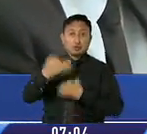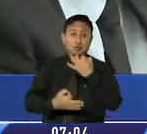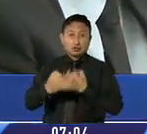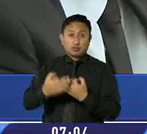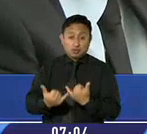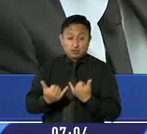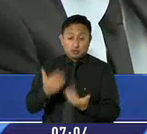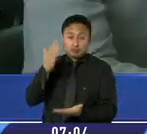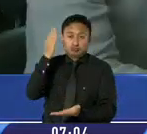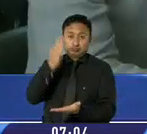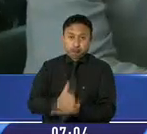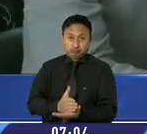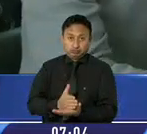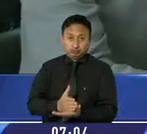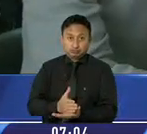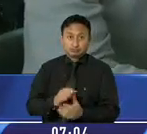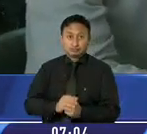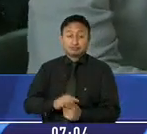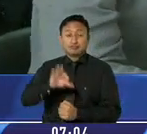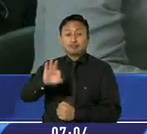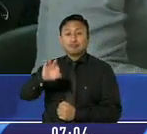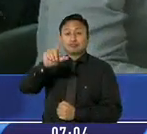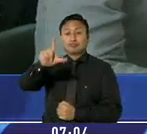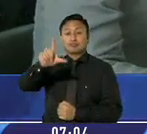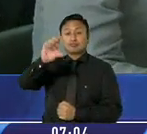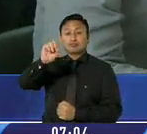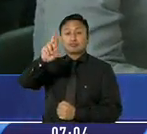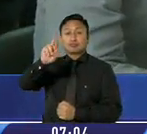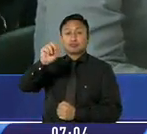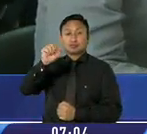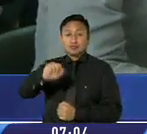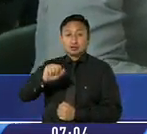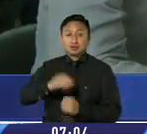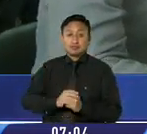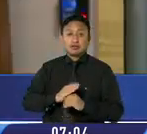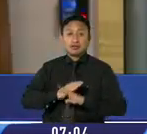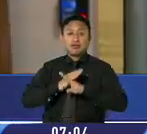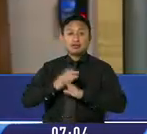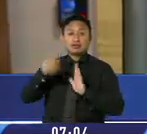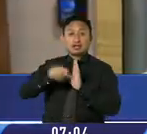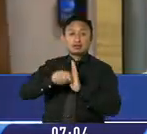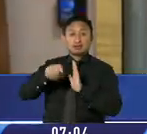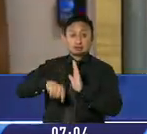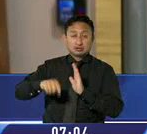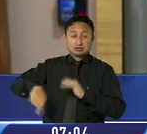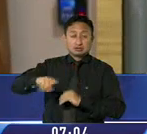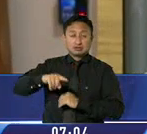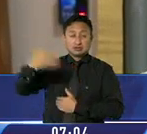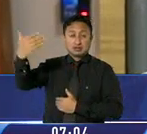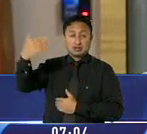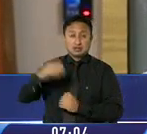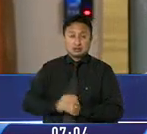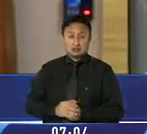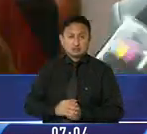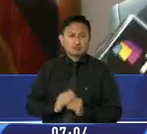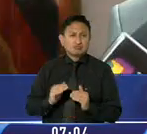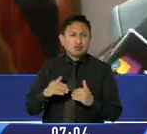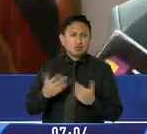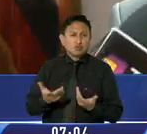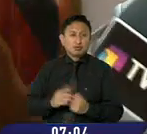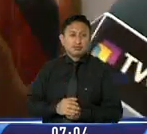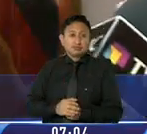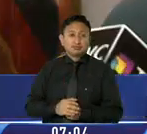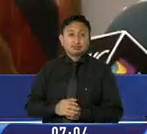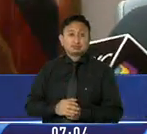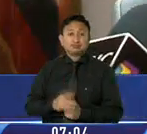momento está suspendida. Javier Flores, defensa del demandado, puso en tela de duda cómo se obtuvo esa prueba. Ellos